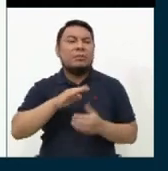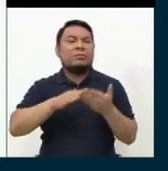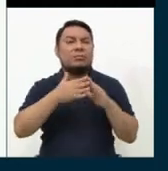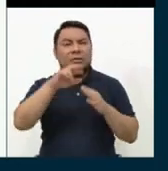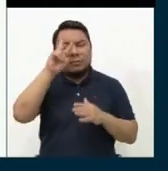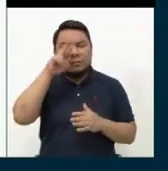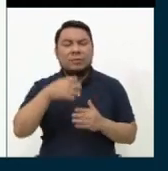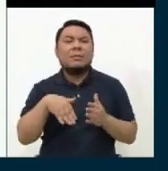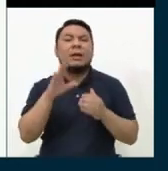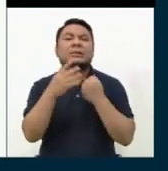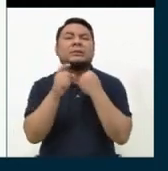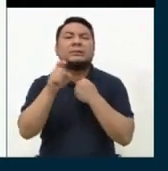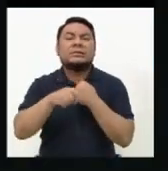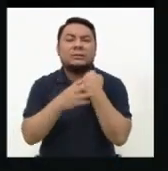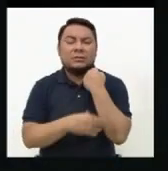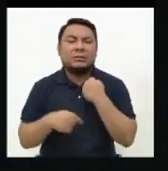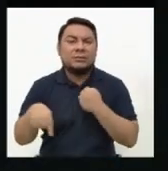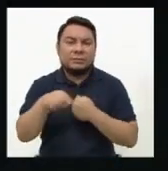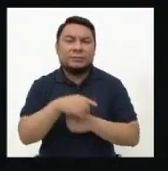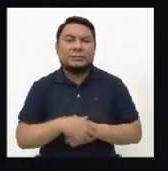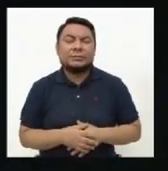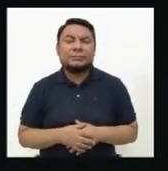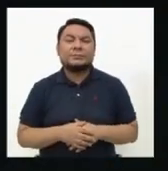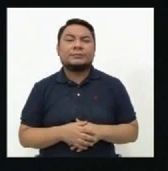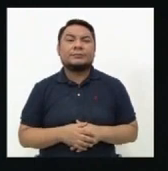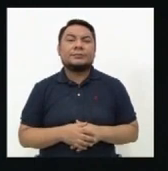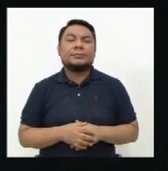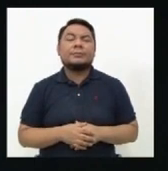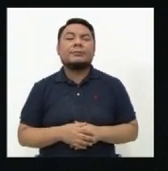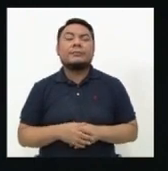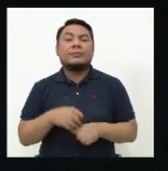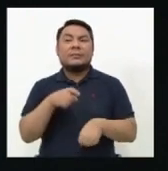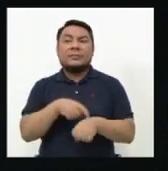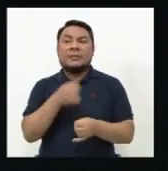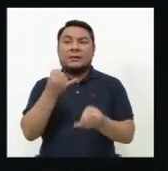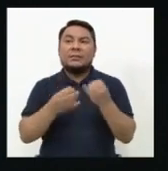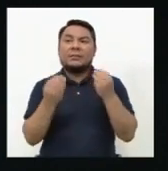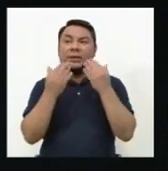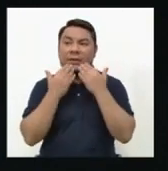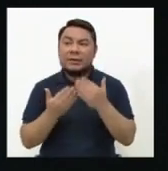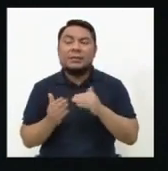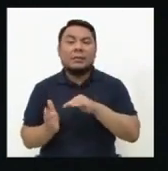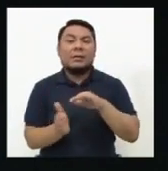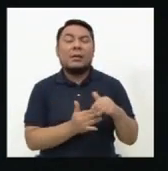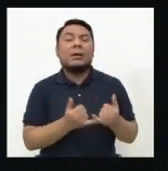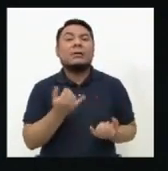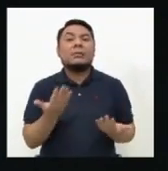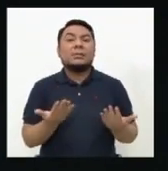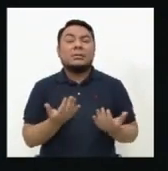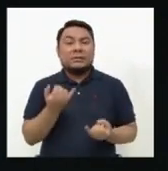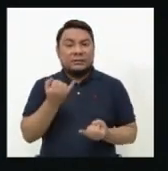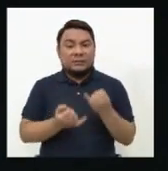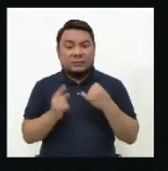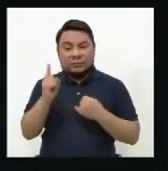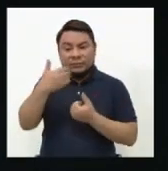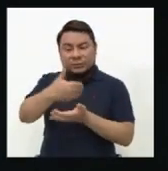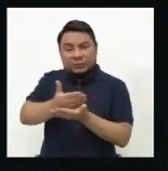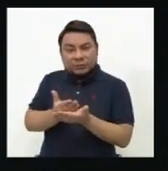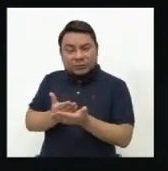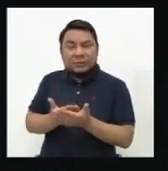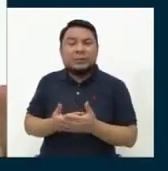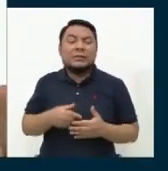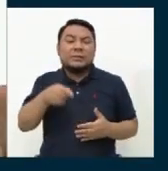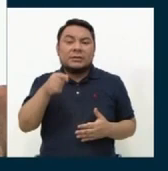peruano, de los más necesitados, de los más pobres. Tiempo, candidato. Muchas gracias. Muy bien. Hemos llegado al final del primer bloque